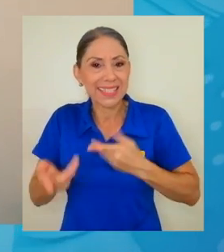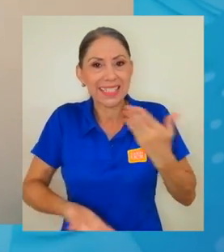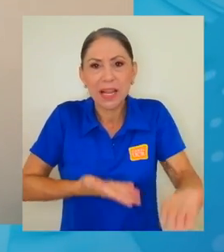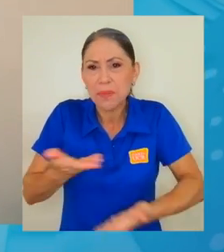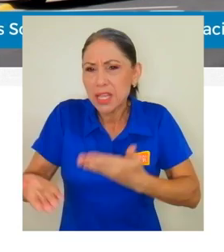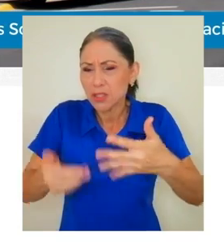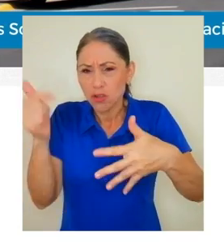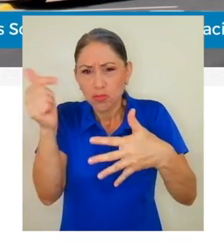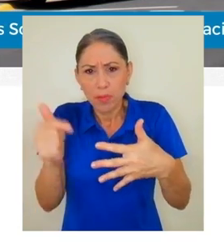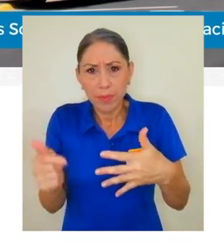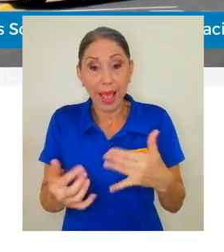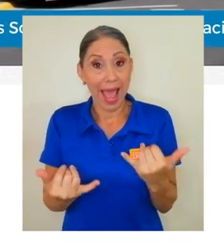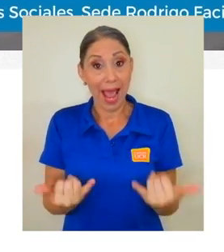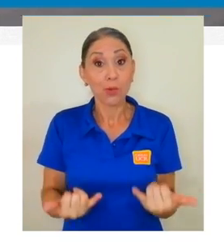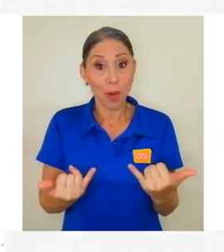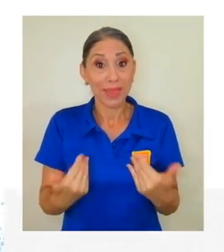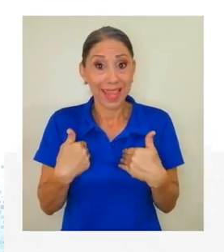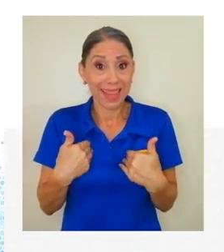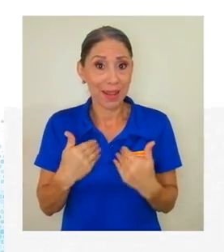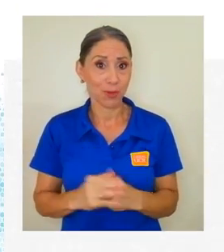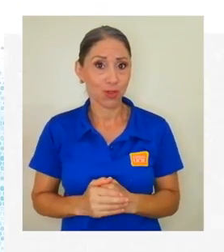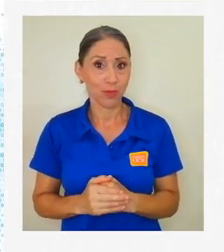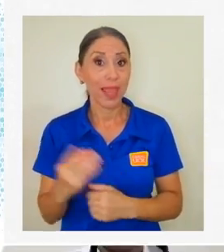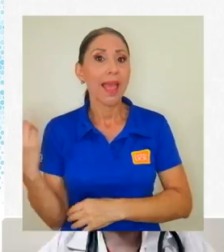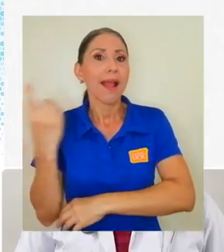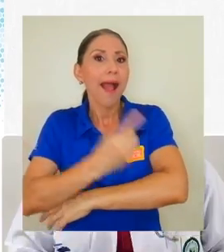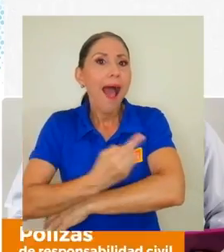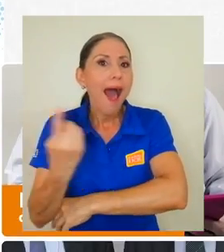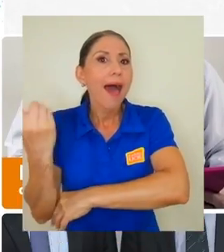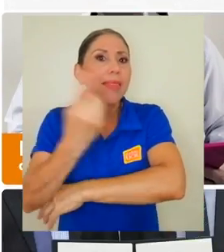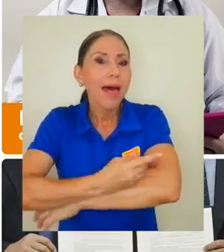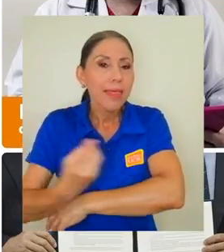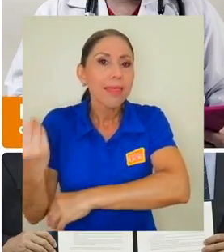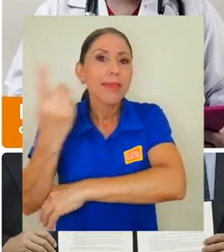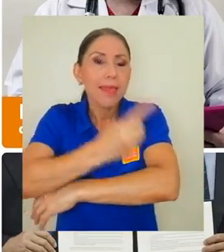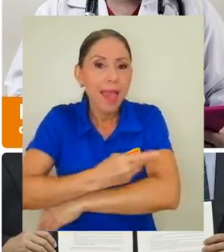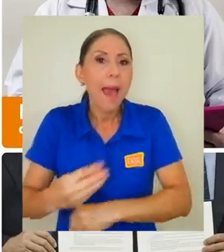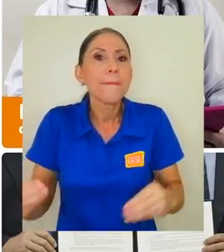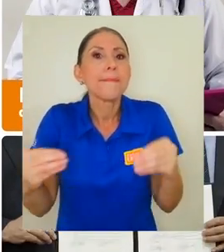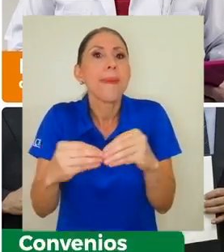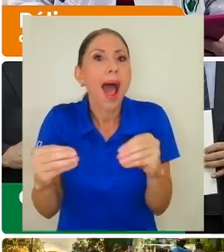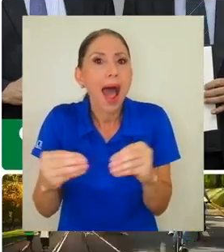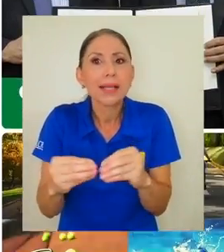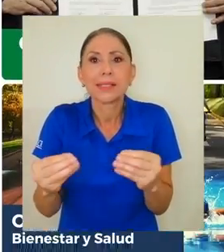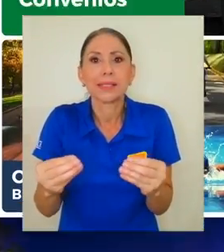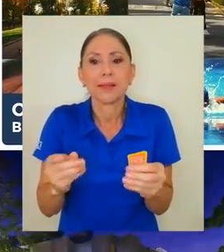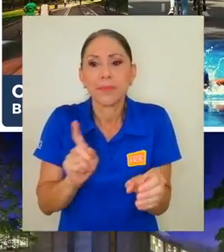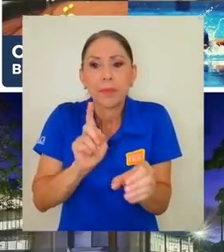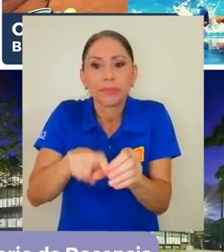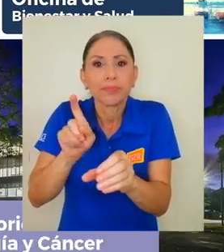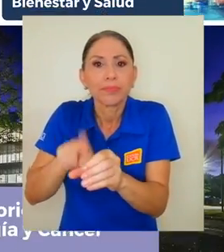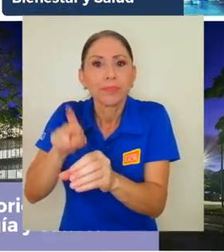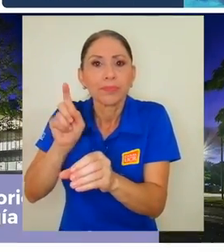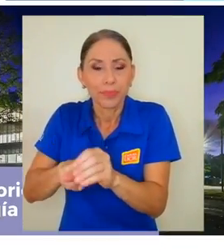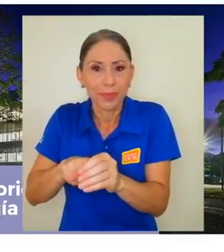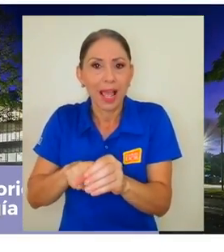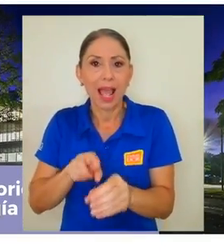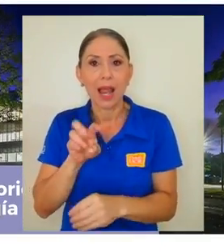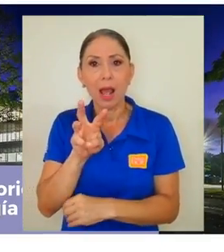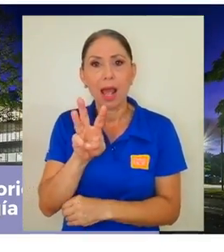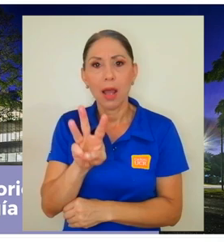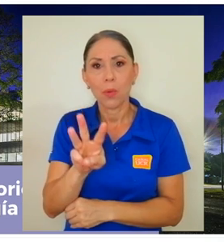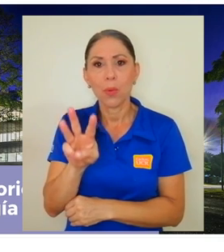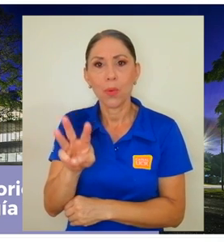servicios que actualmente ahorita tenemos y que cada día nos envían más las unidades para incorporar a la plataforma de